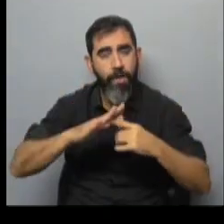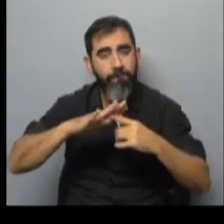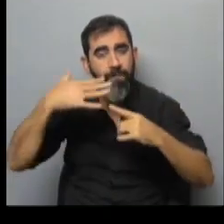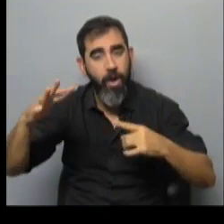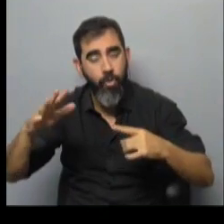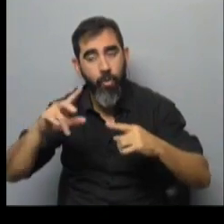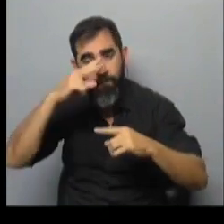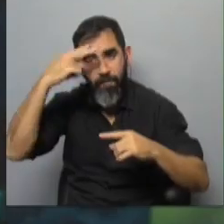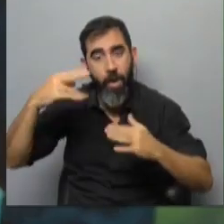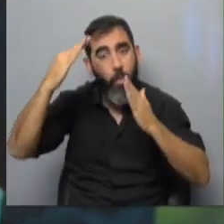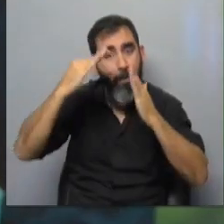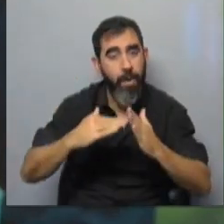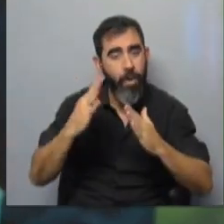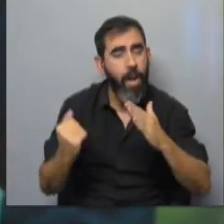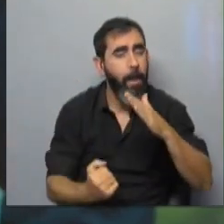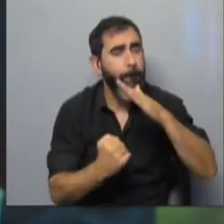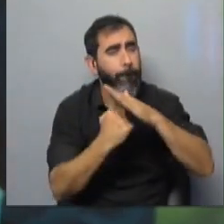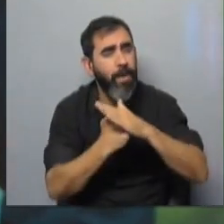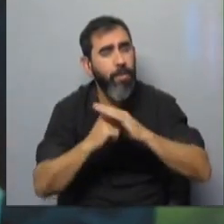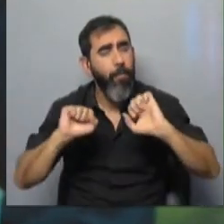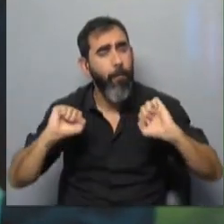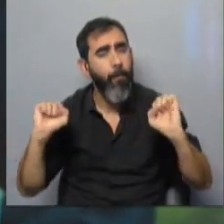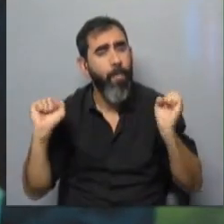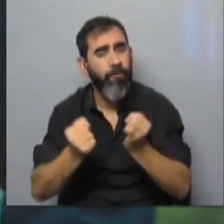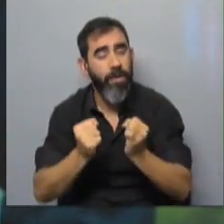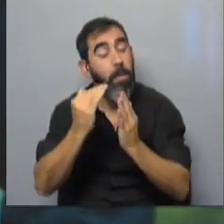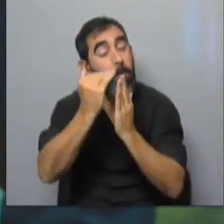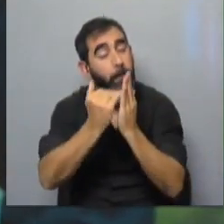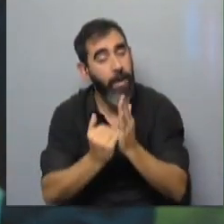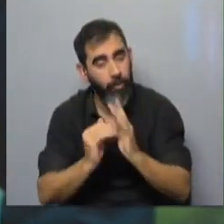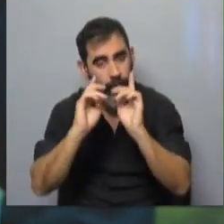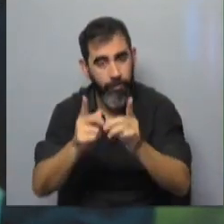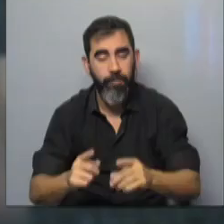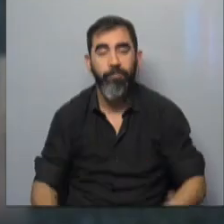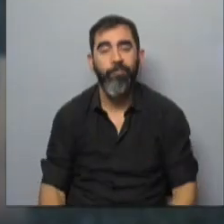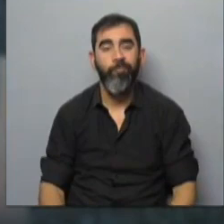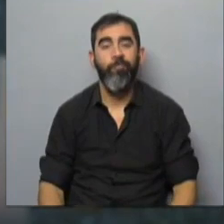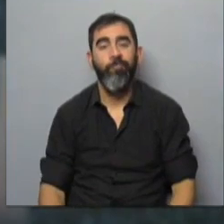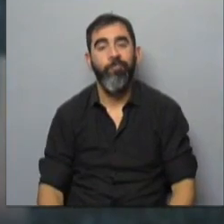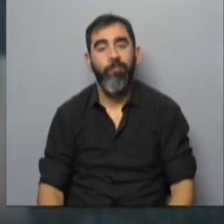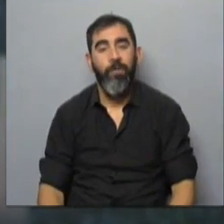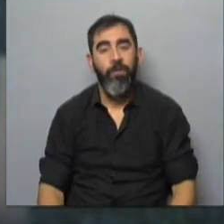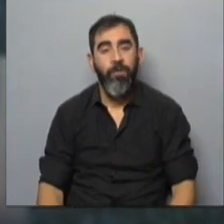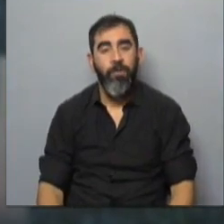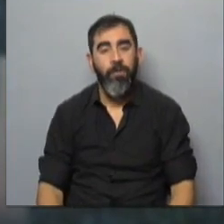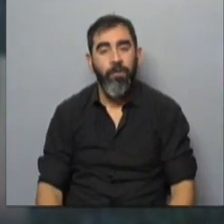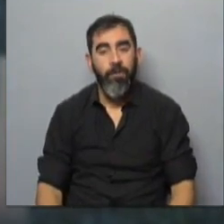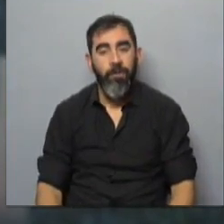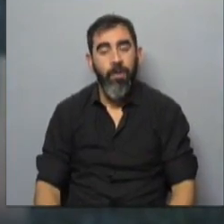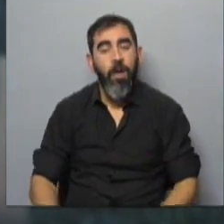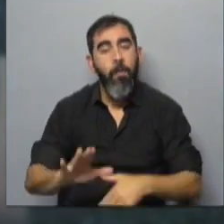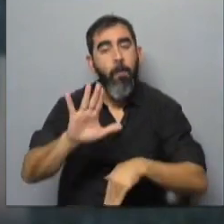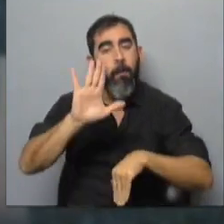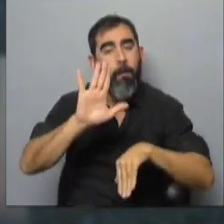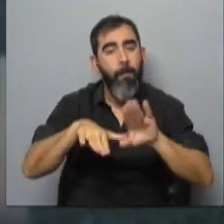que en verano y que las temperaturas máximas más frías están descendiendo. Se está viendo una tendencia, mayor